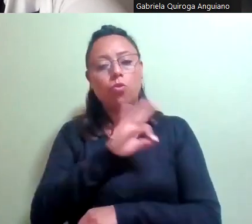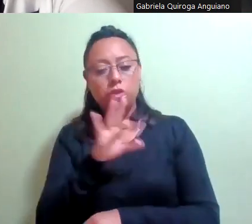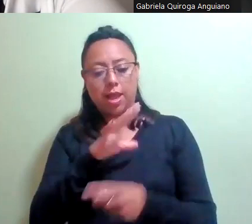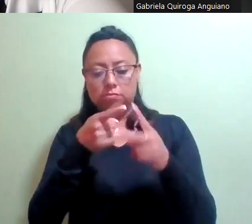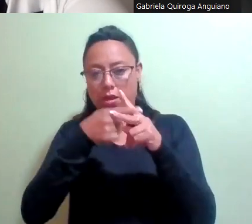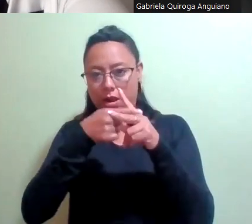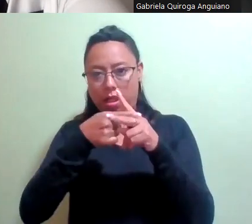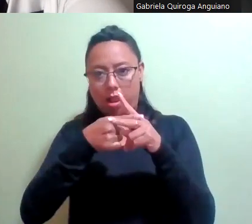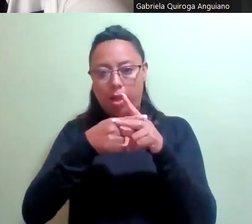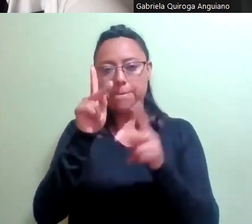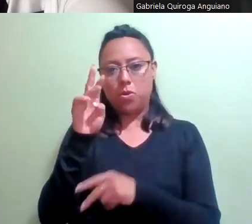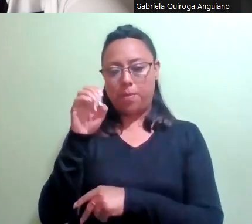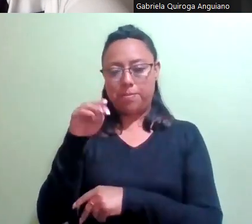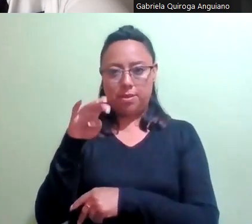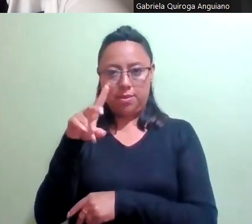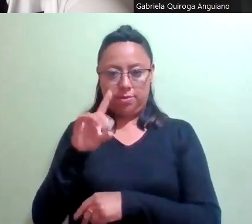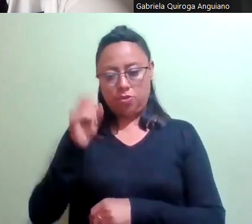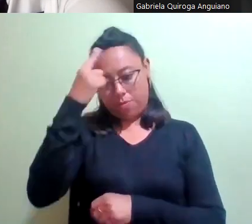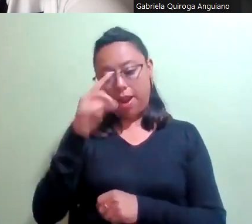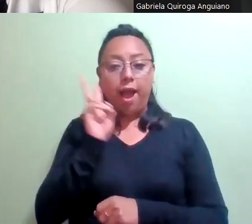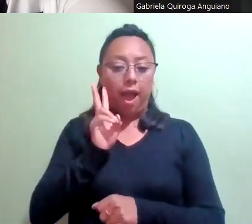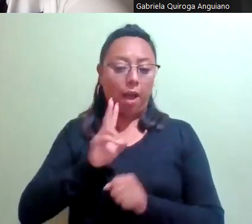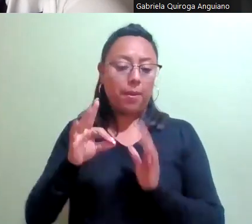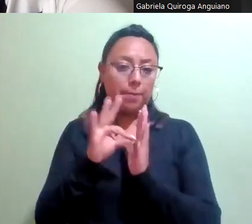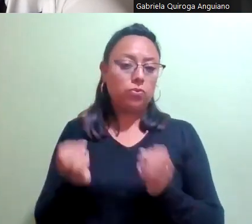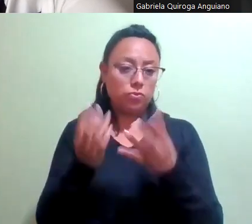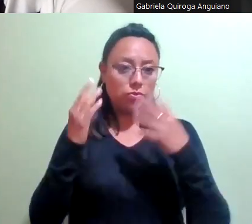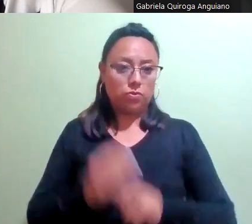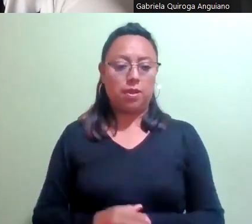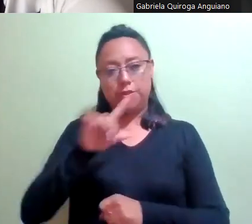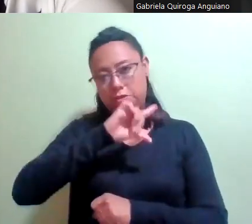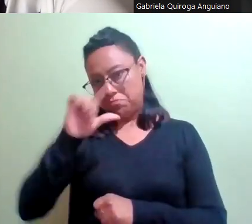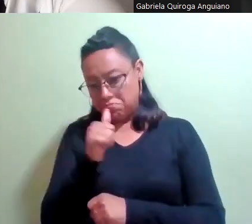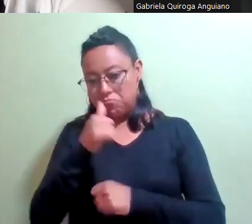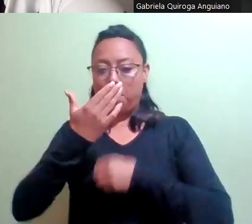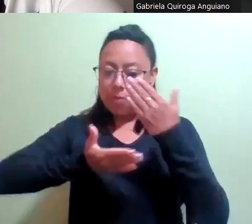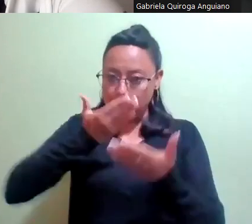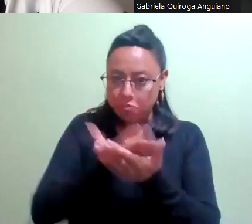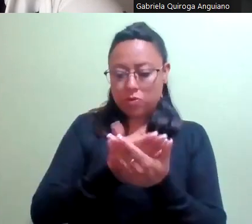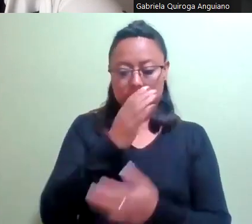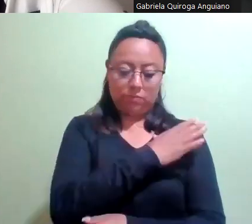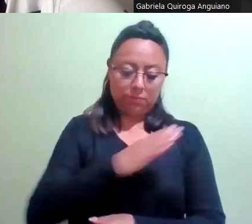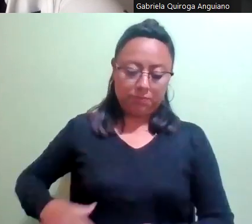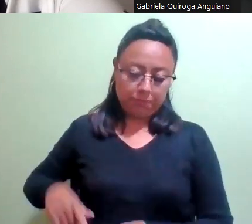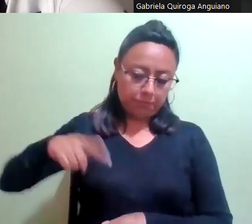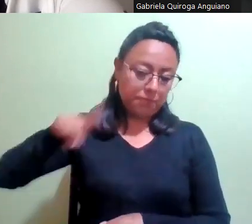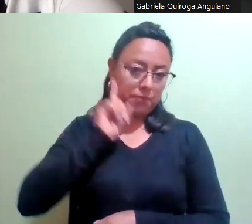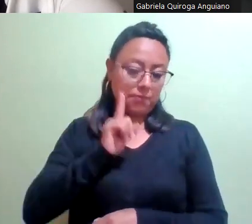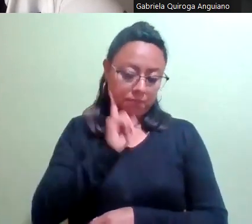mayores puntajes. Derivado de lo anterior y después de un minucioso estudio de las propuestas de candidatas, se determinó que las personas